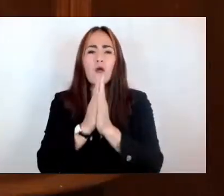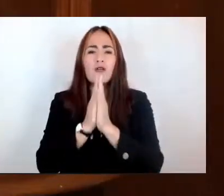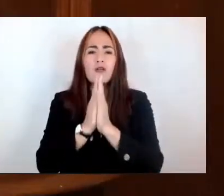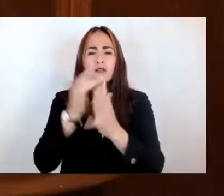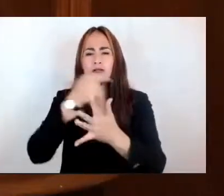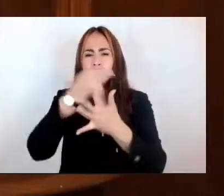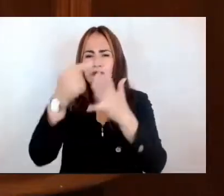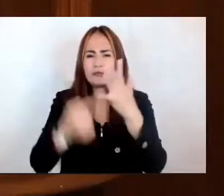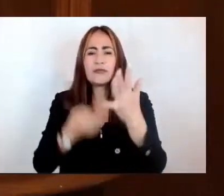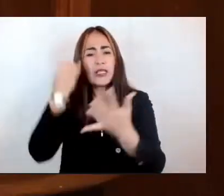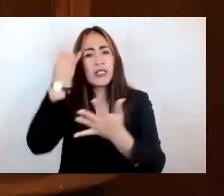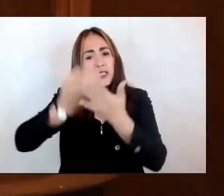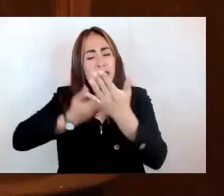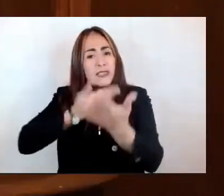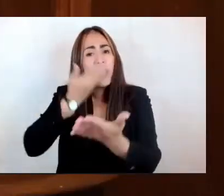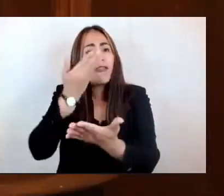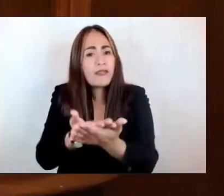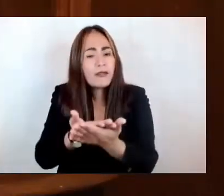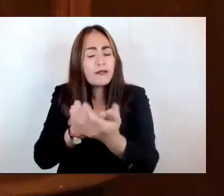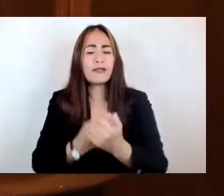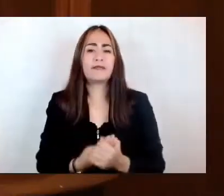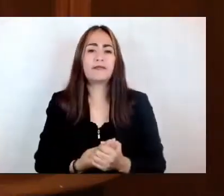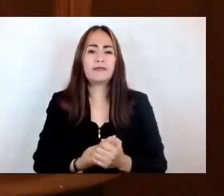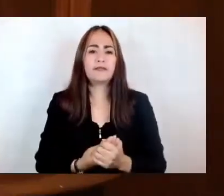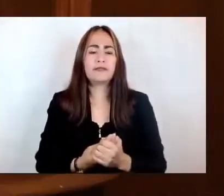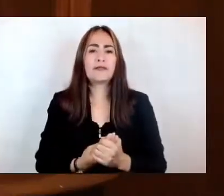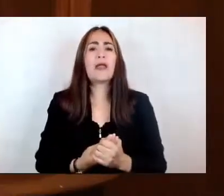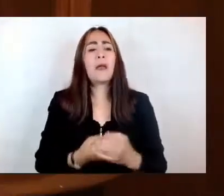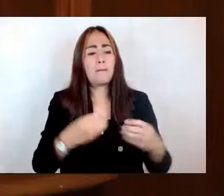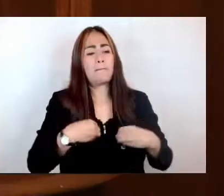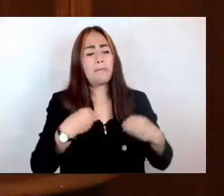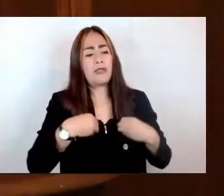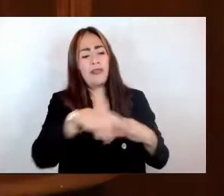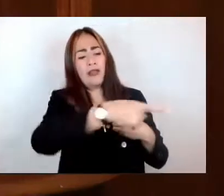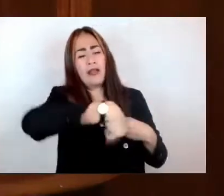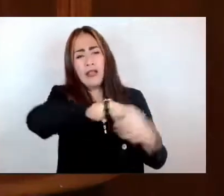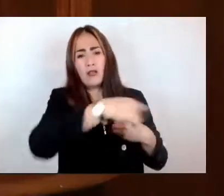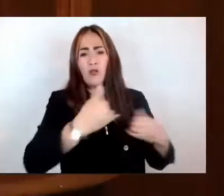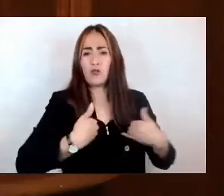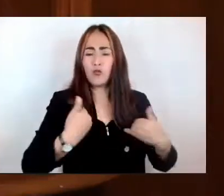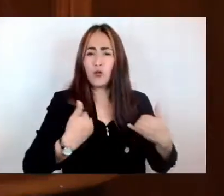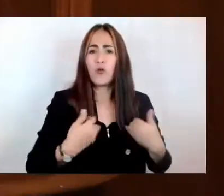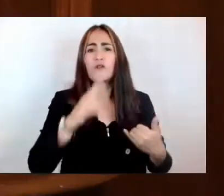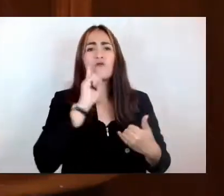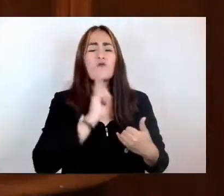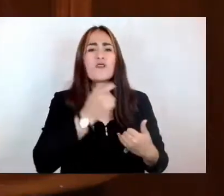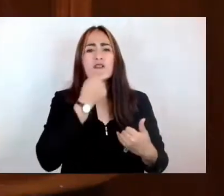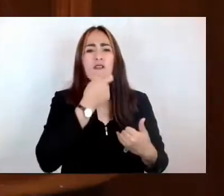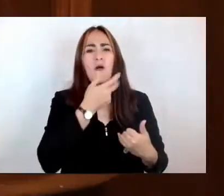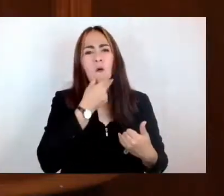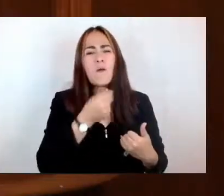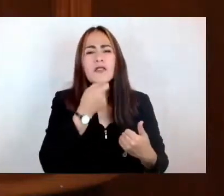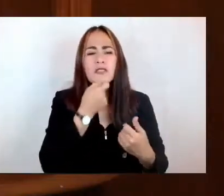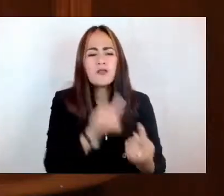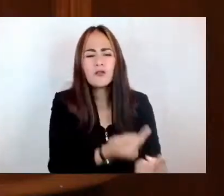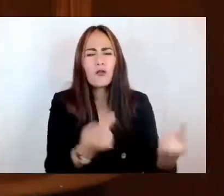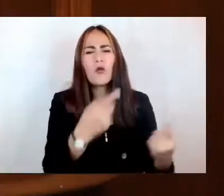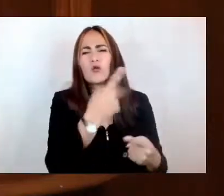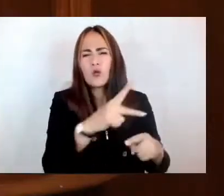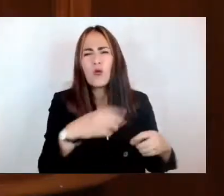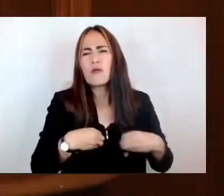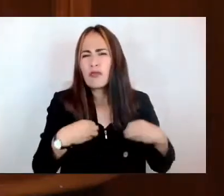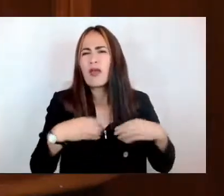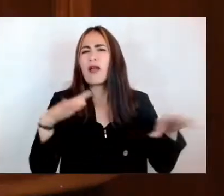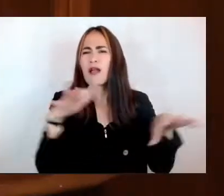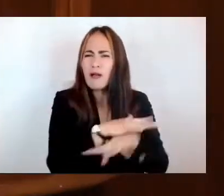esta iniciativa para un cambio de vida de jóvenes, que todos tenemos los mismos